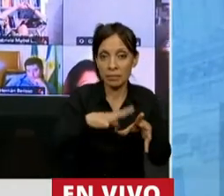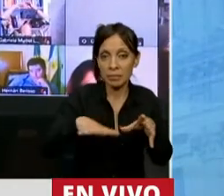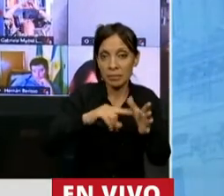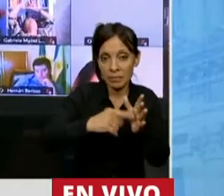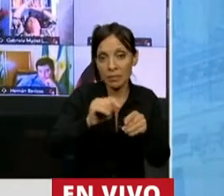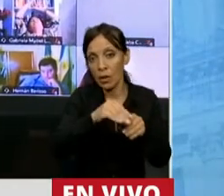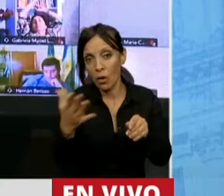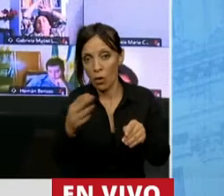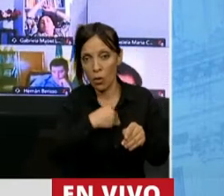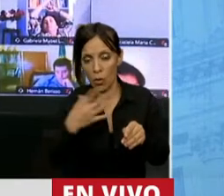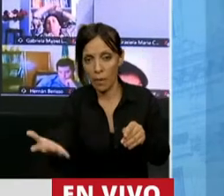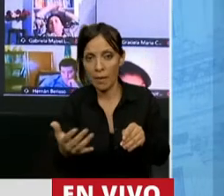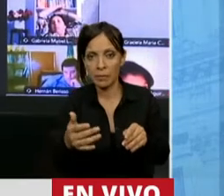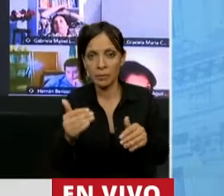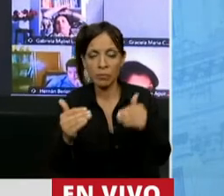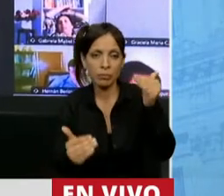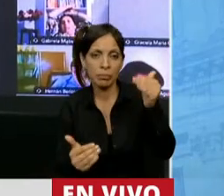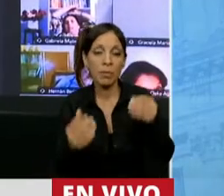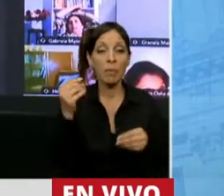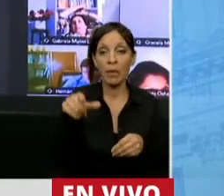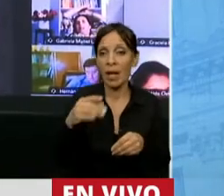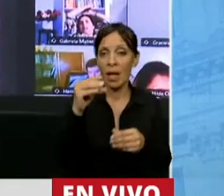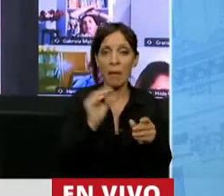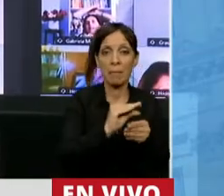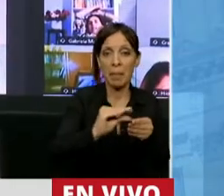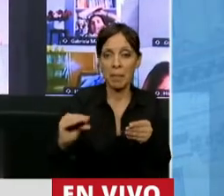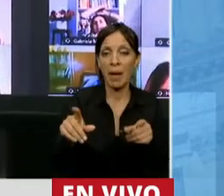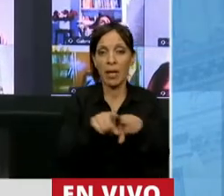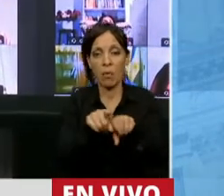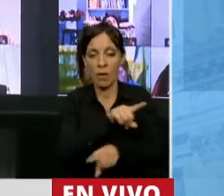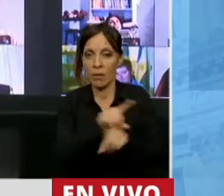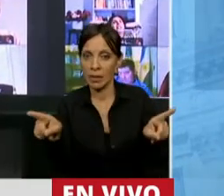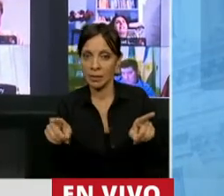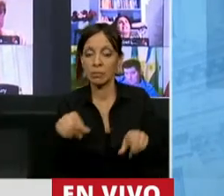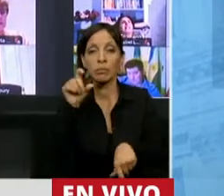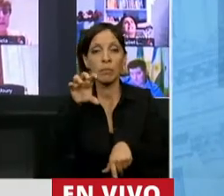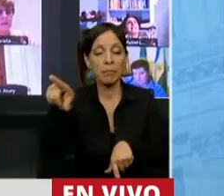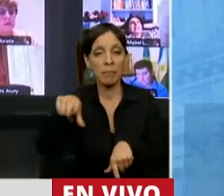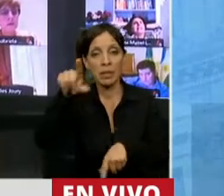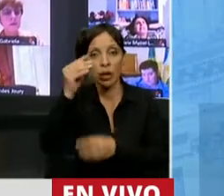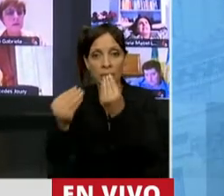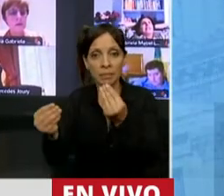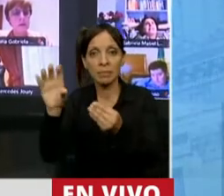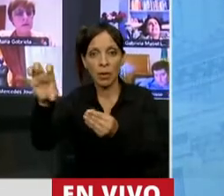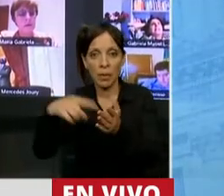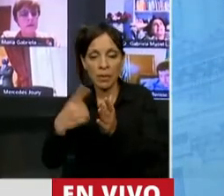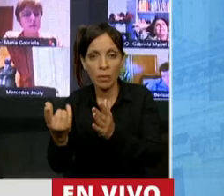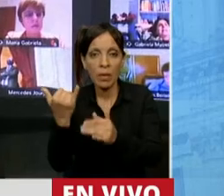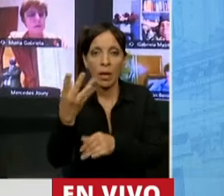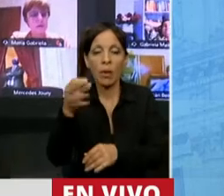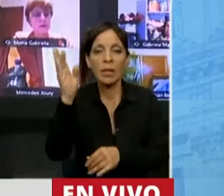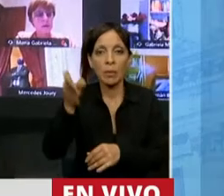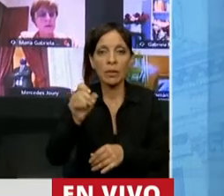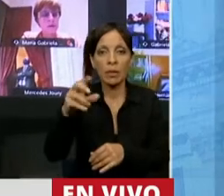desigual, porque la torta no se reparte igual, porque los bonaerenses tenemos 40% del Producto Bruto Interno del país